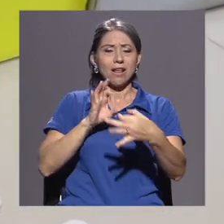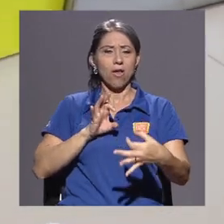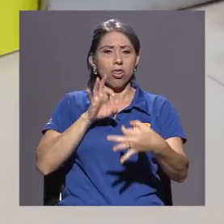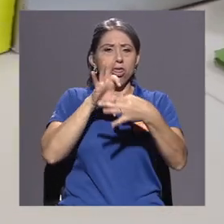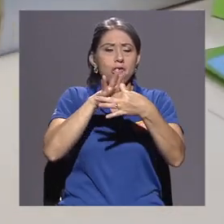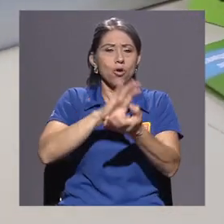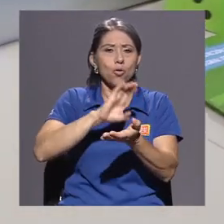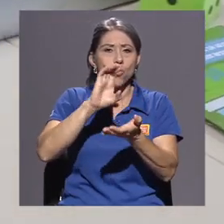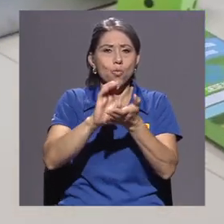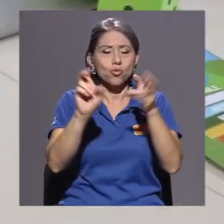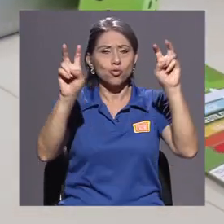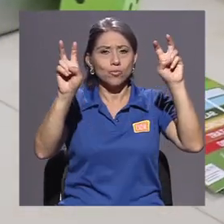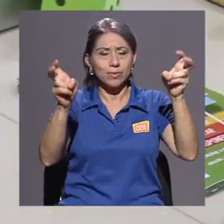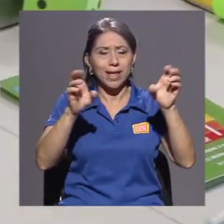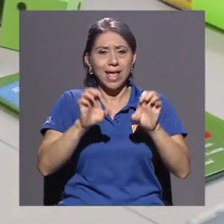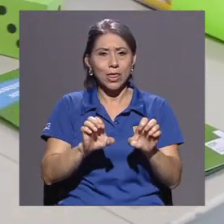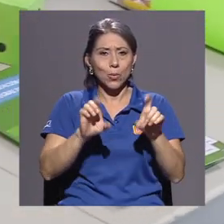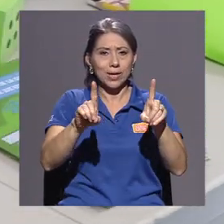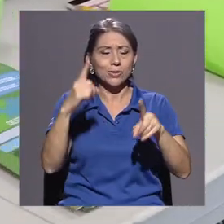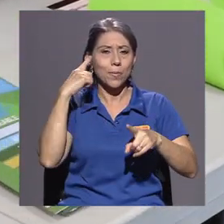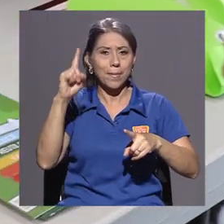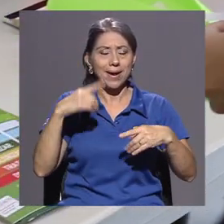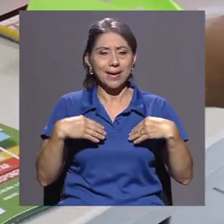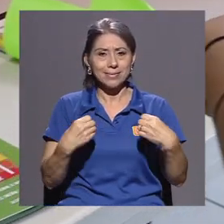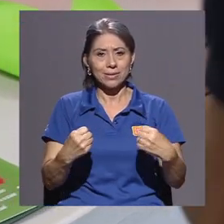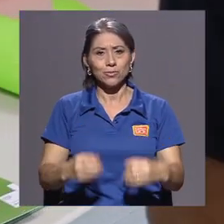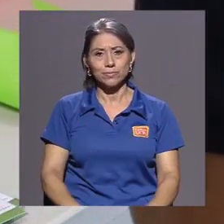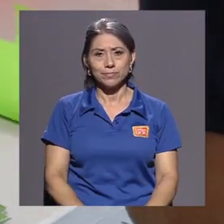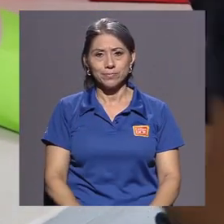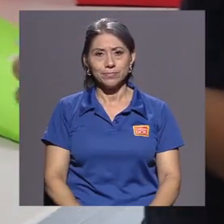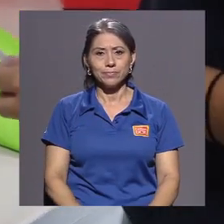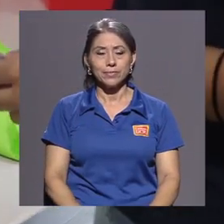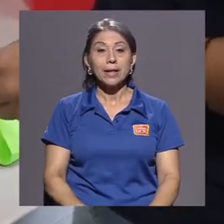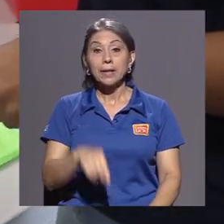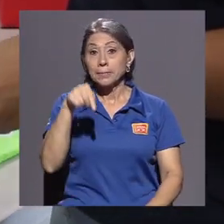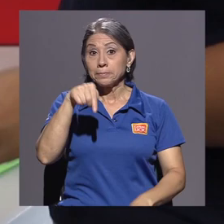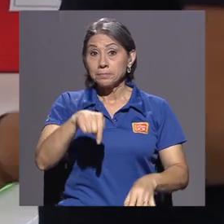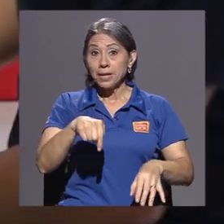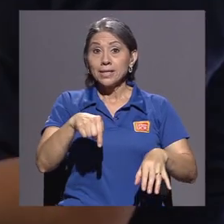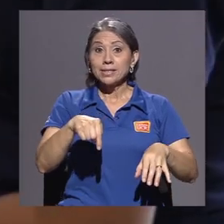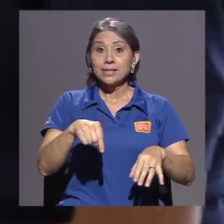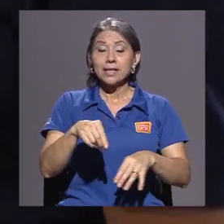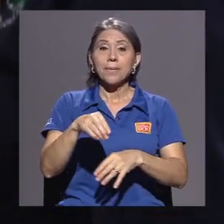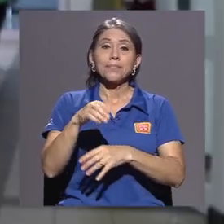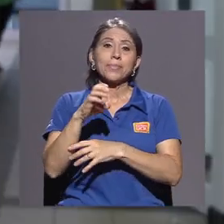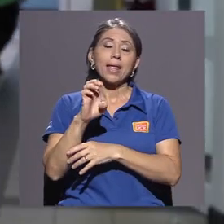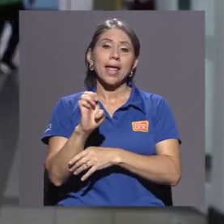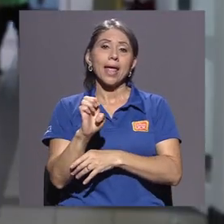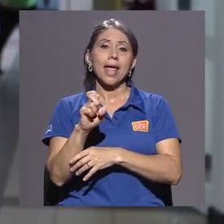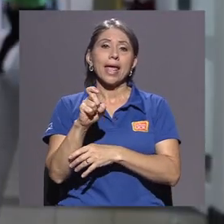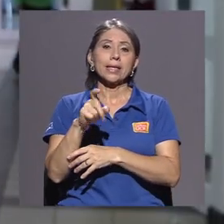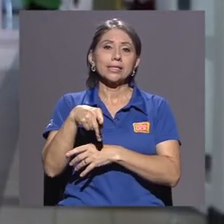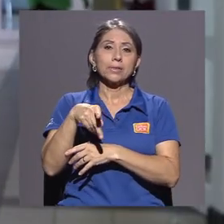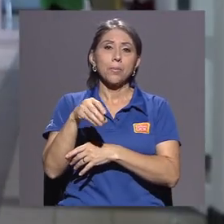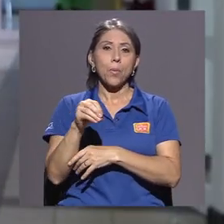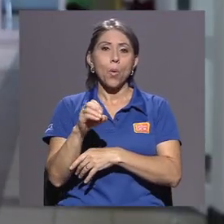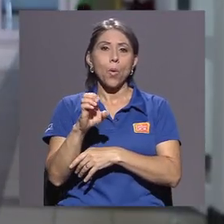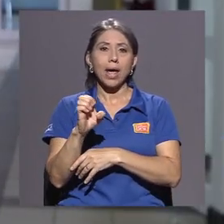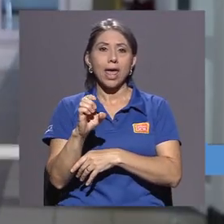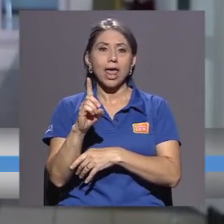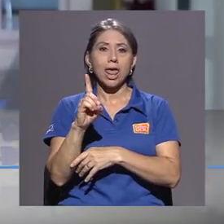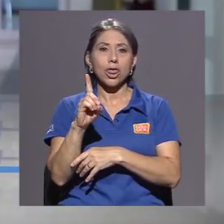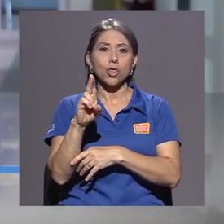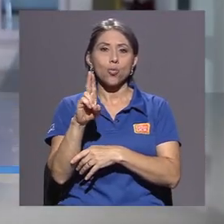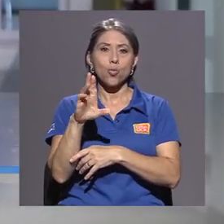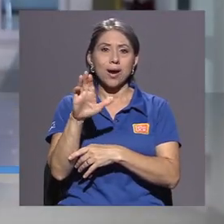del curso llamado Educación para la Salud. La idea de esta Expo Duca, que ya es la segunda edición, es poner en